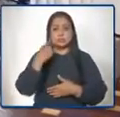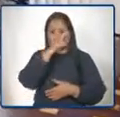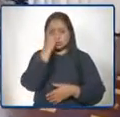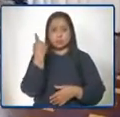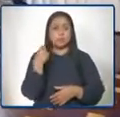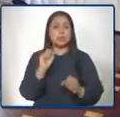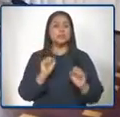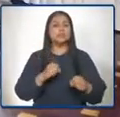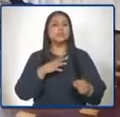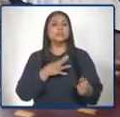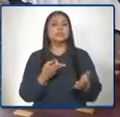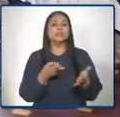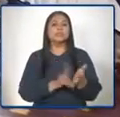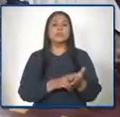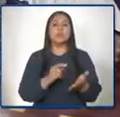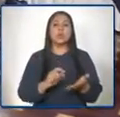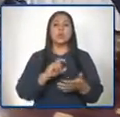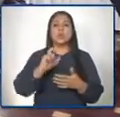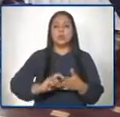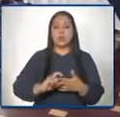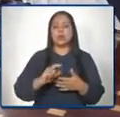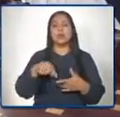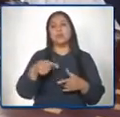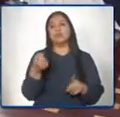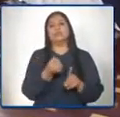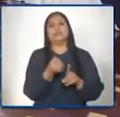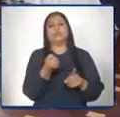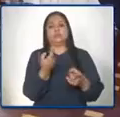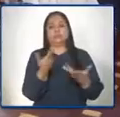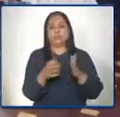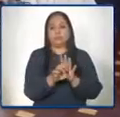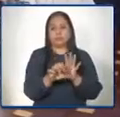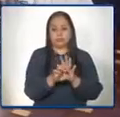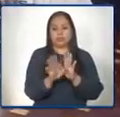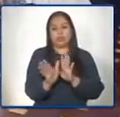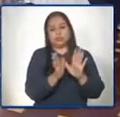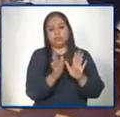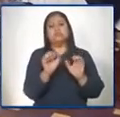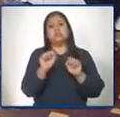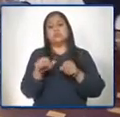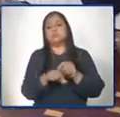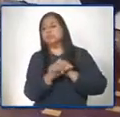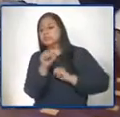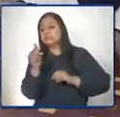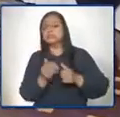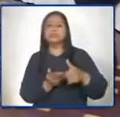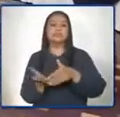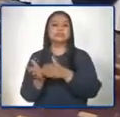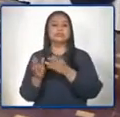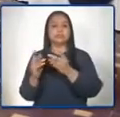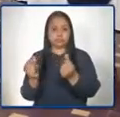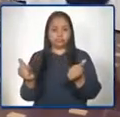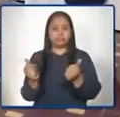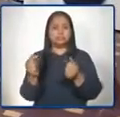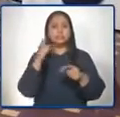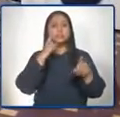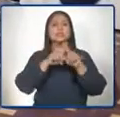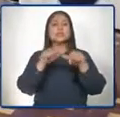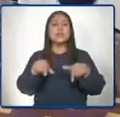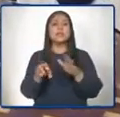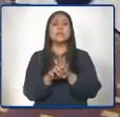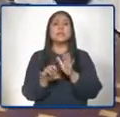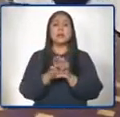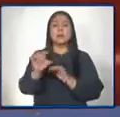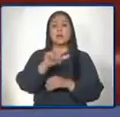con un currículo emergente, es importante mencionar que en el sector, es decir, en los